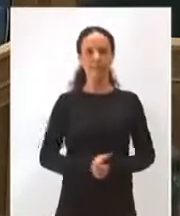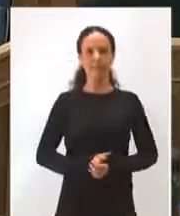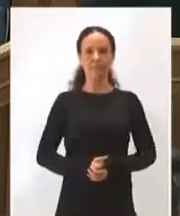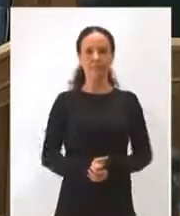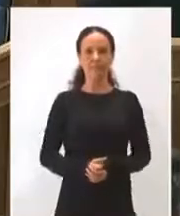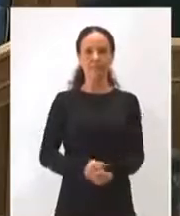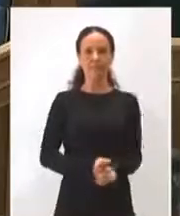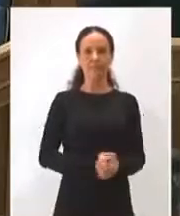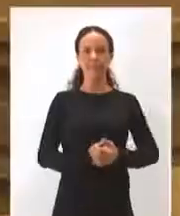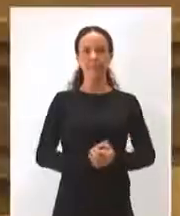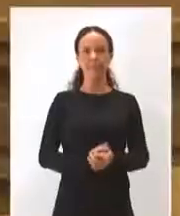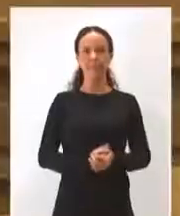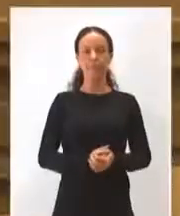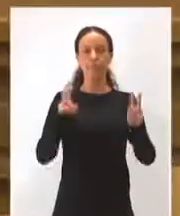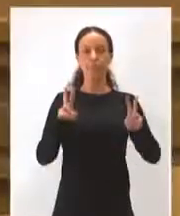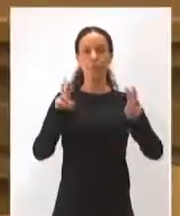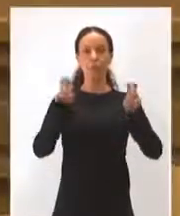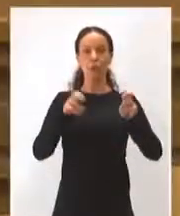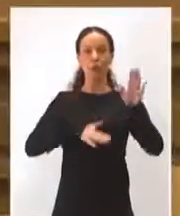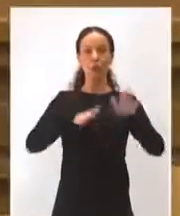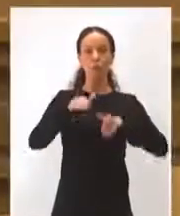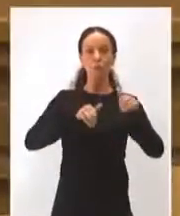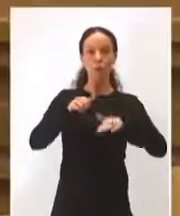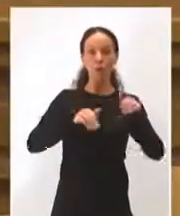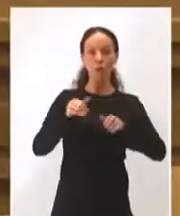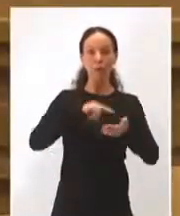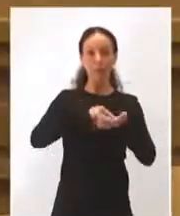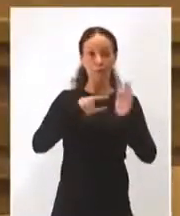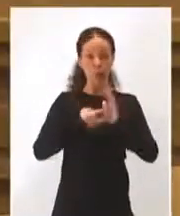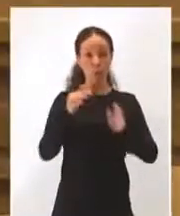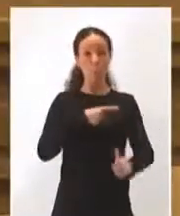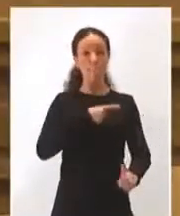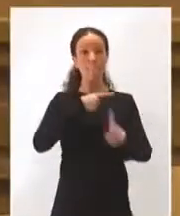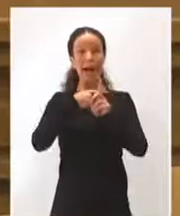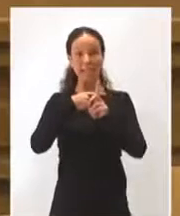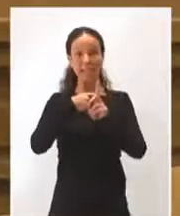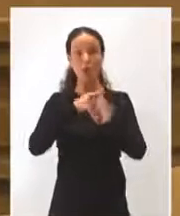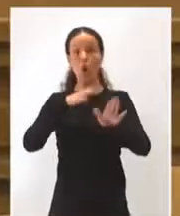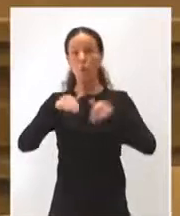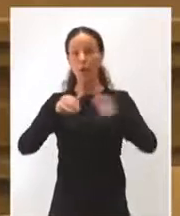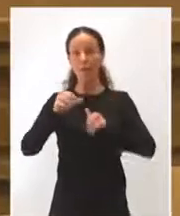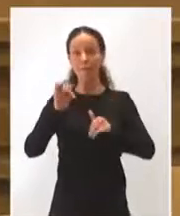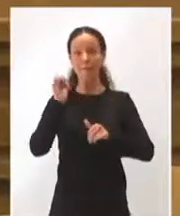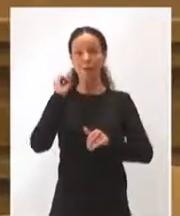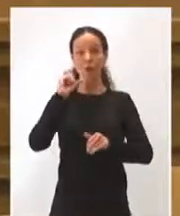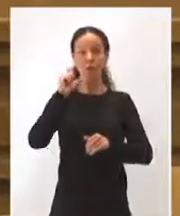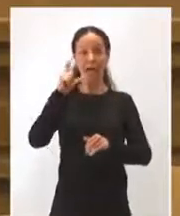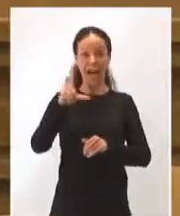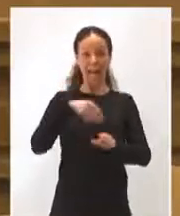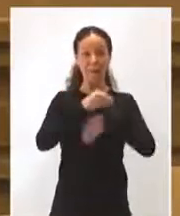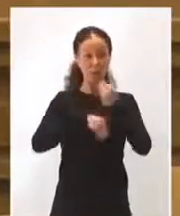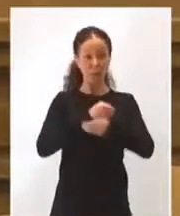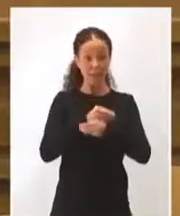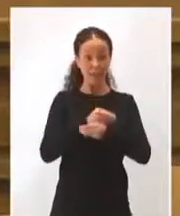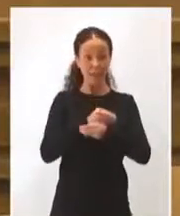Y las nuevas convocatorias de proyectos del PDR, más la nueva convocatoria que haremos de focal, puede